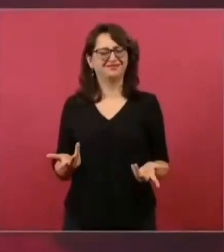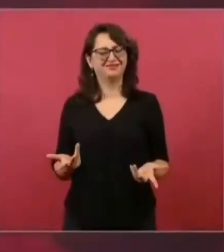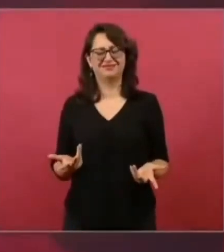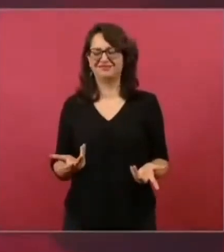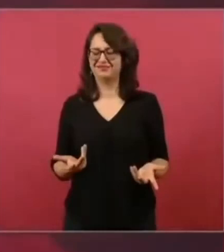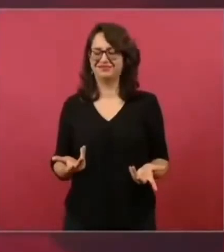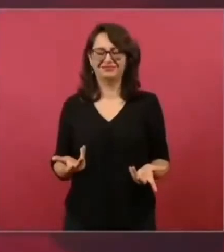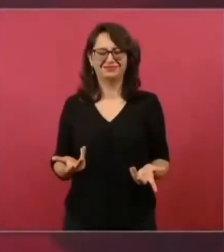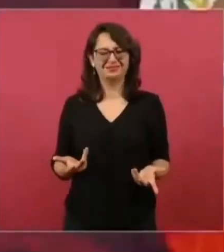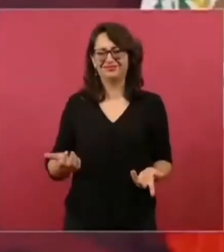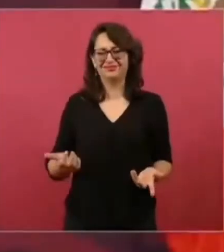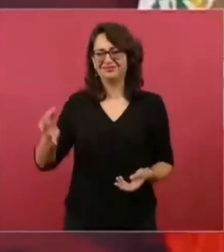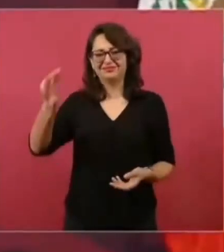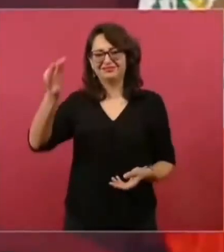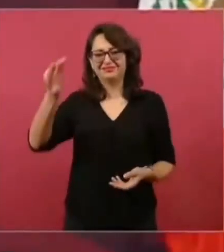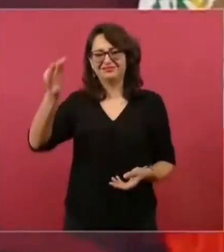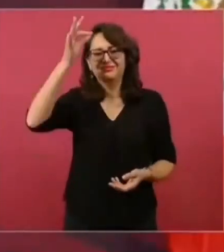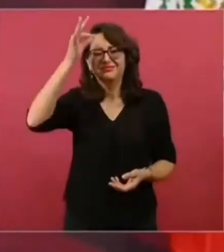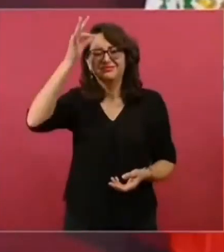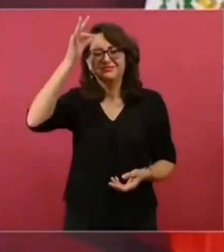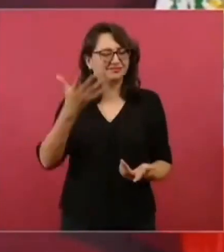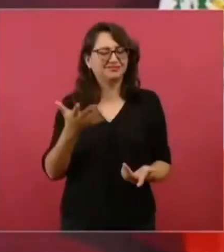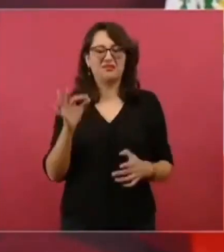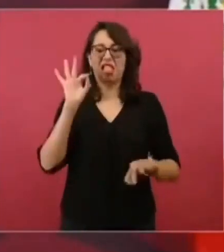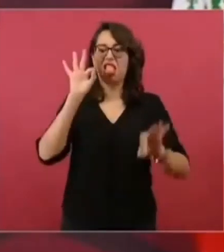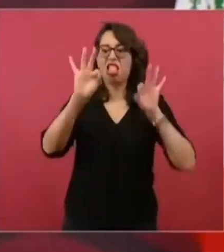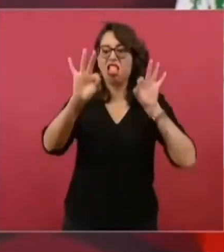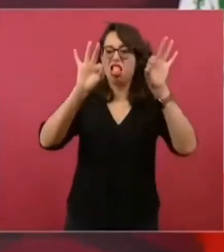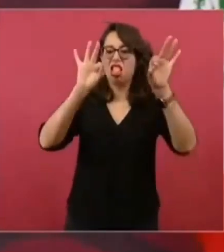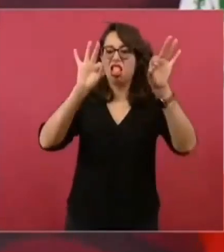como si lo material fuese lo más importante.